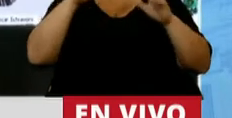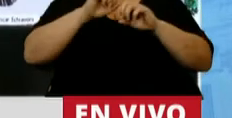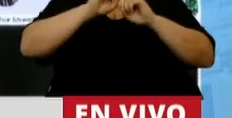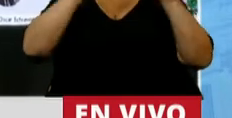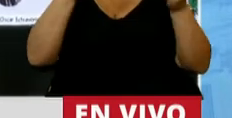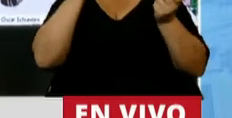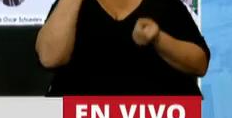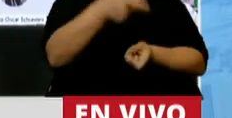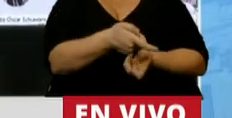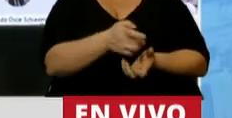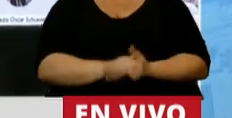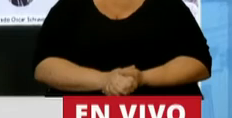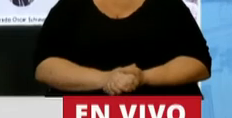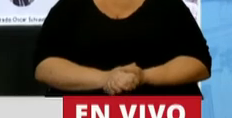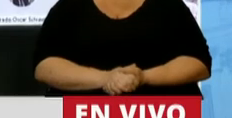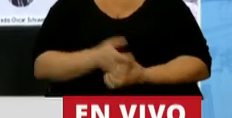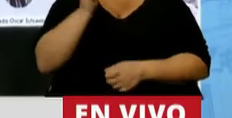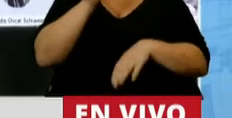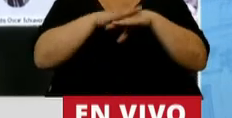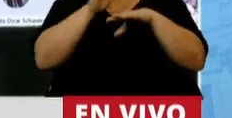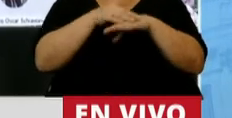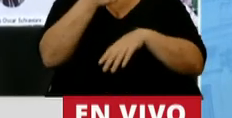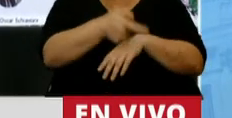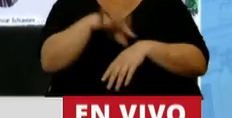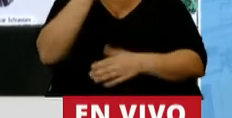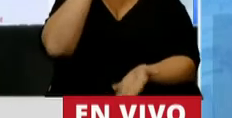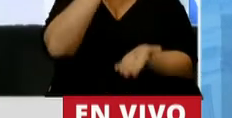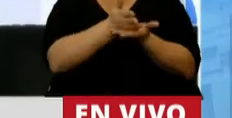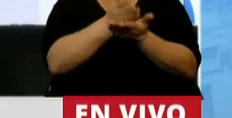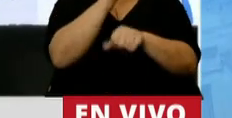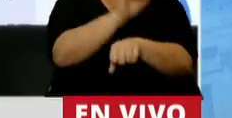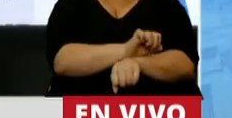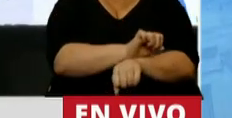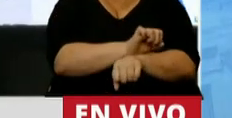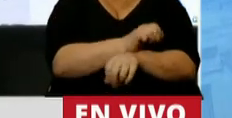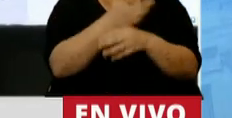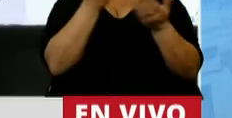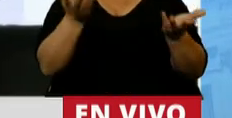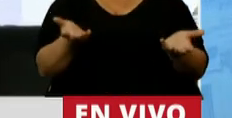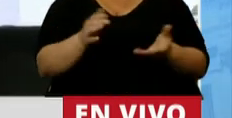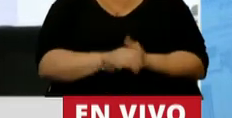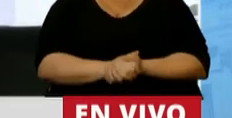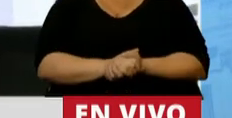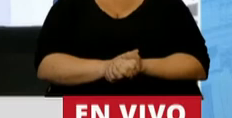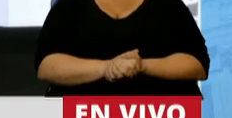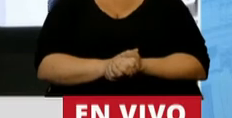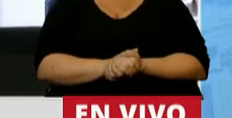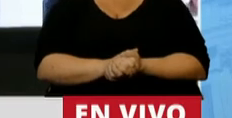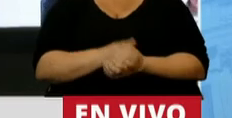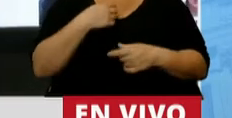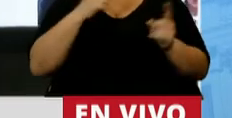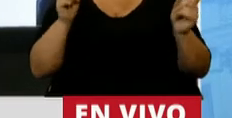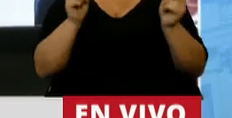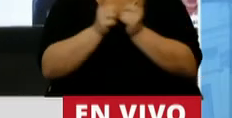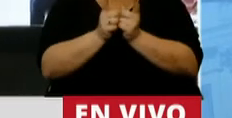esclareciera este crimen, que quienes fueron los culpables tuvieran castigo. Entonces, Presidente, para ser